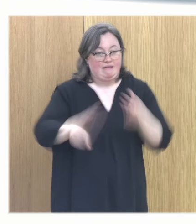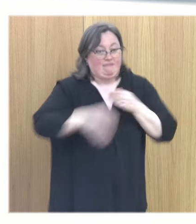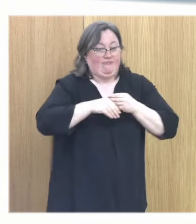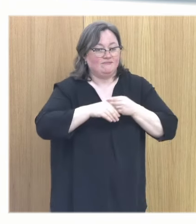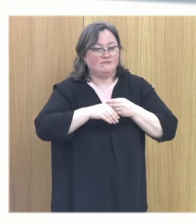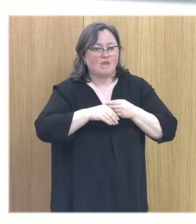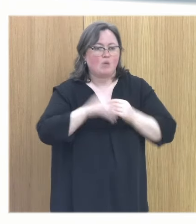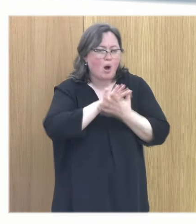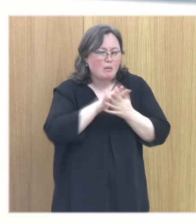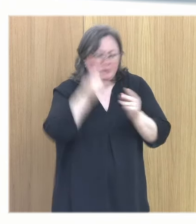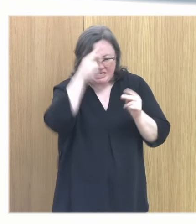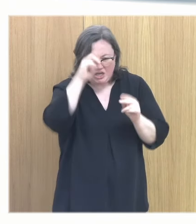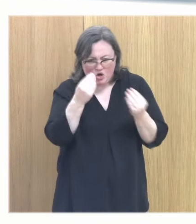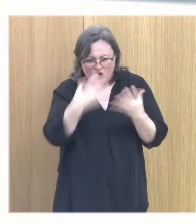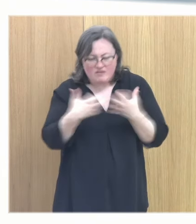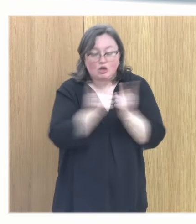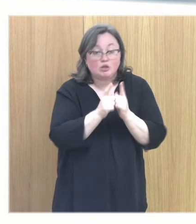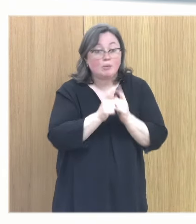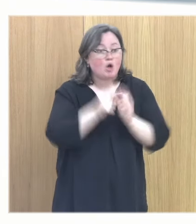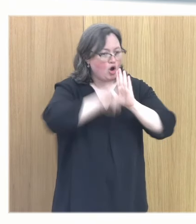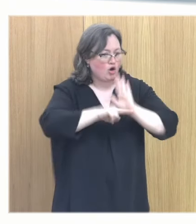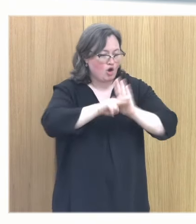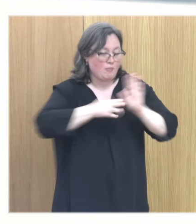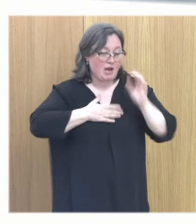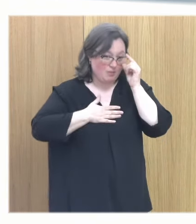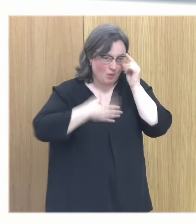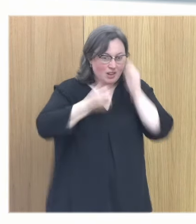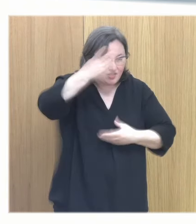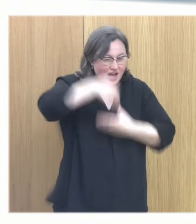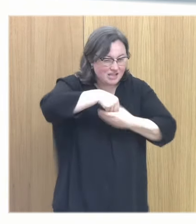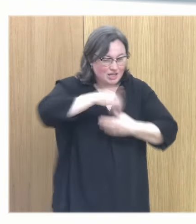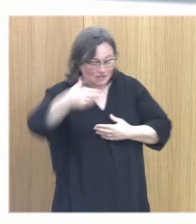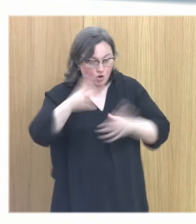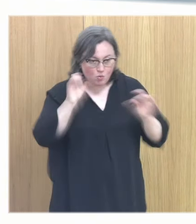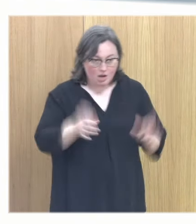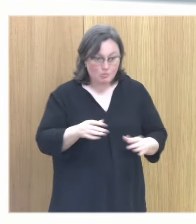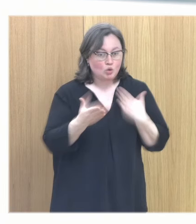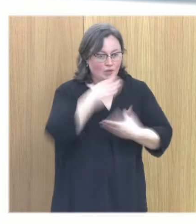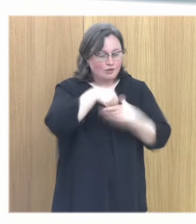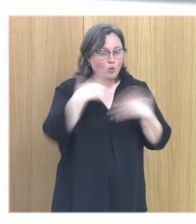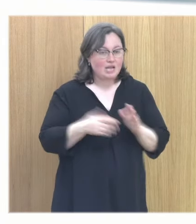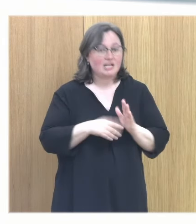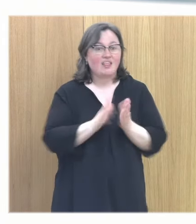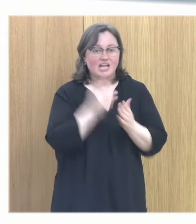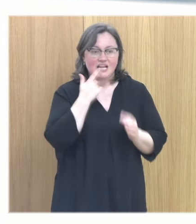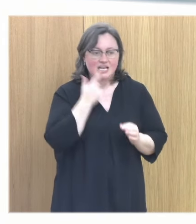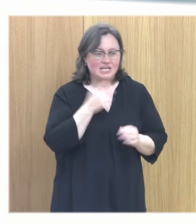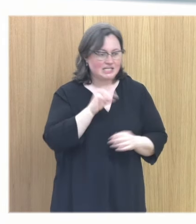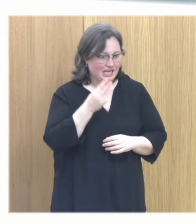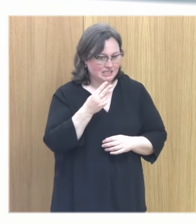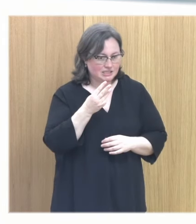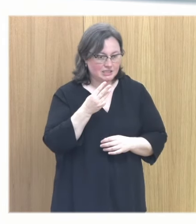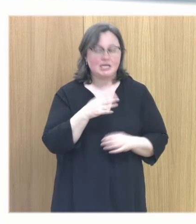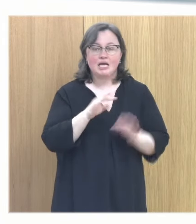creo que lo mencionaré hay una regla que yo utilizo como la del edificio hay una regla que yo utilizo en consulta que es el tres es